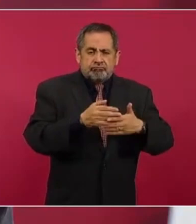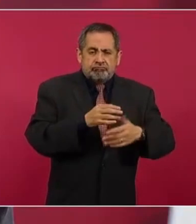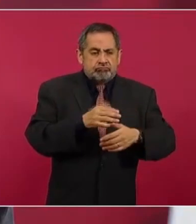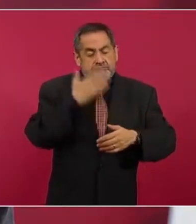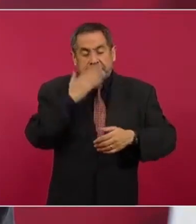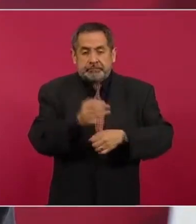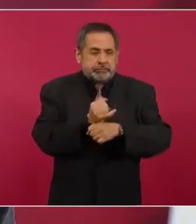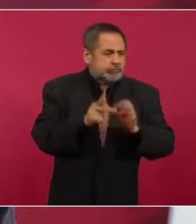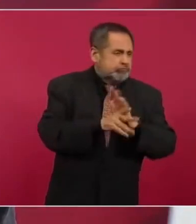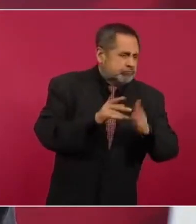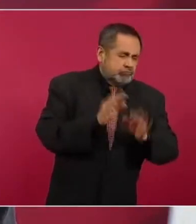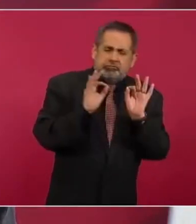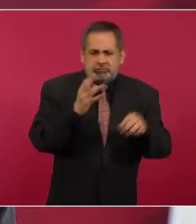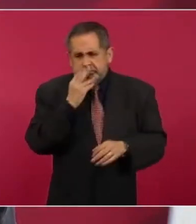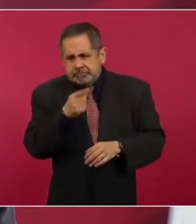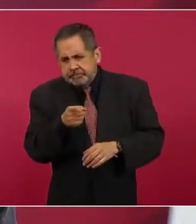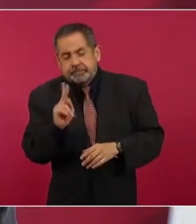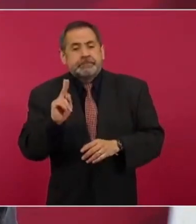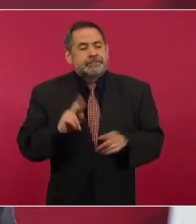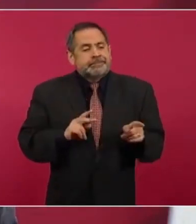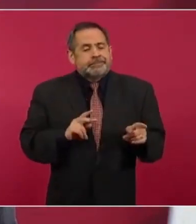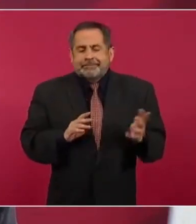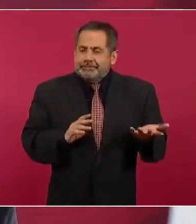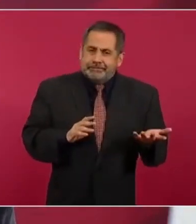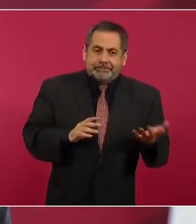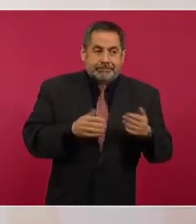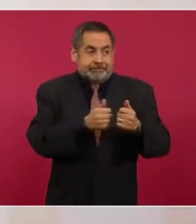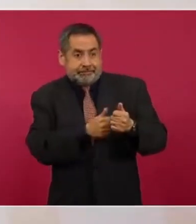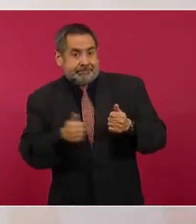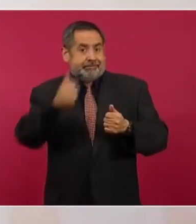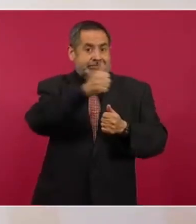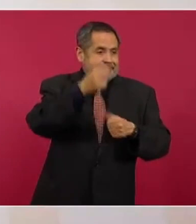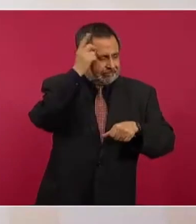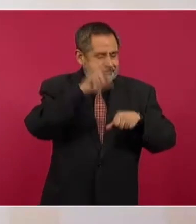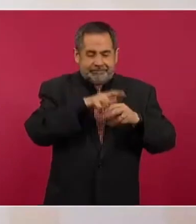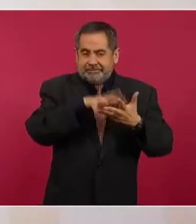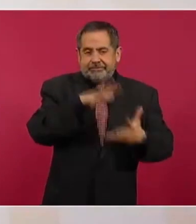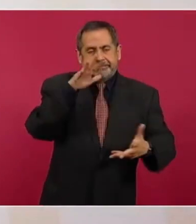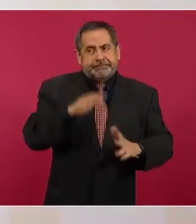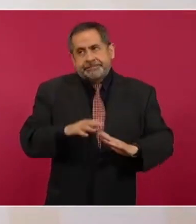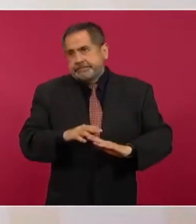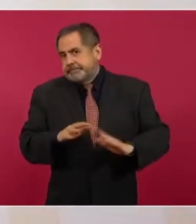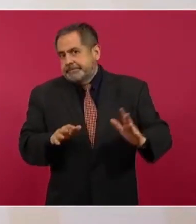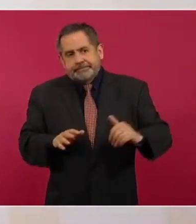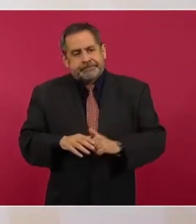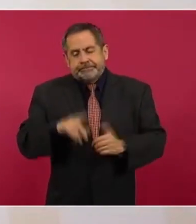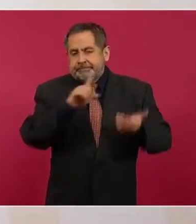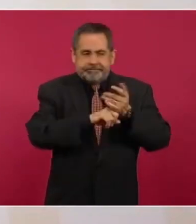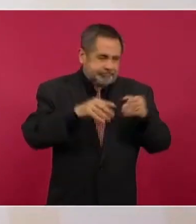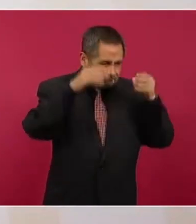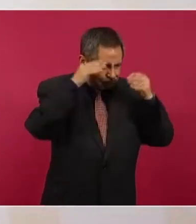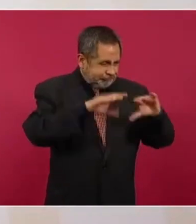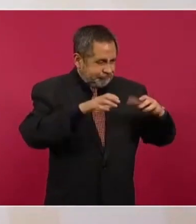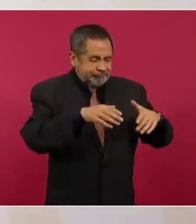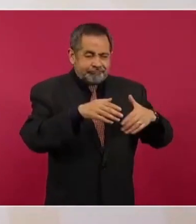noble oficio del periodismo, pero la mayoría están dedicados